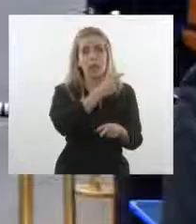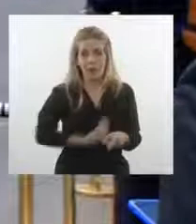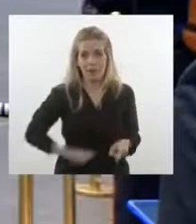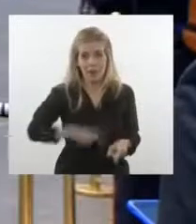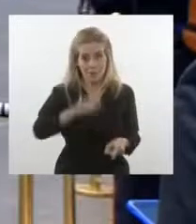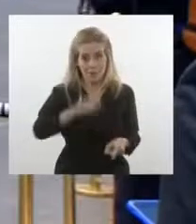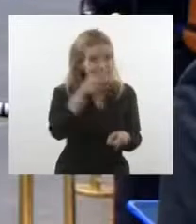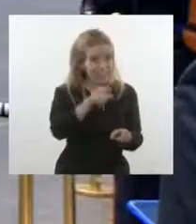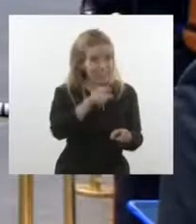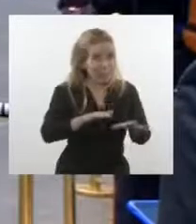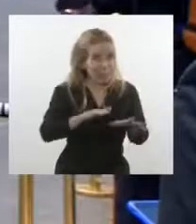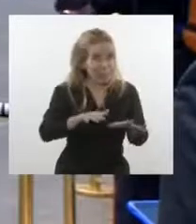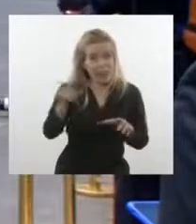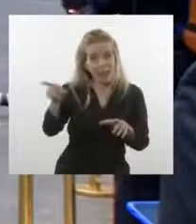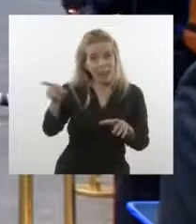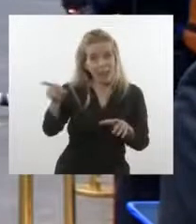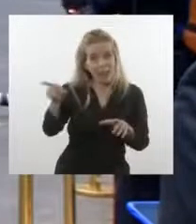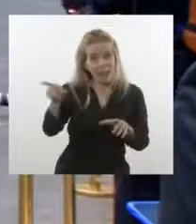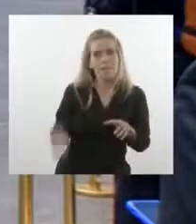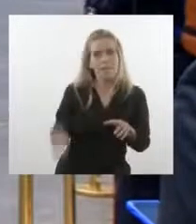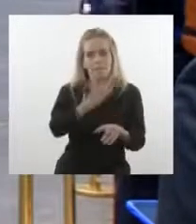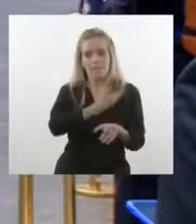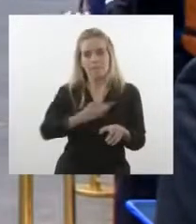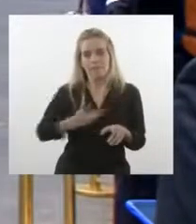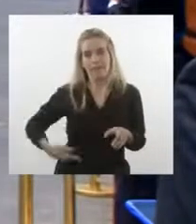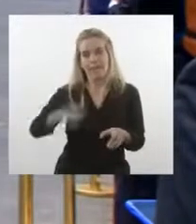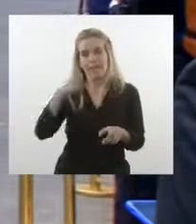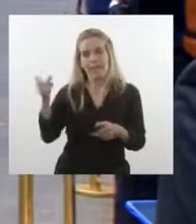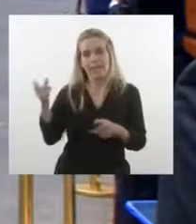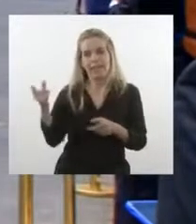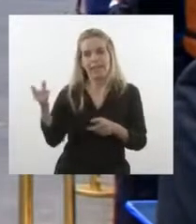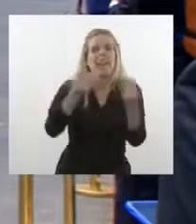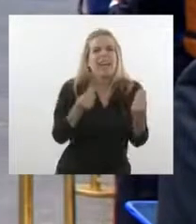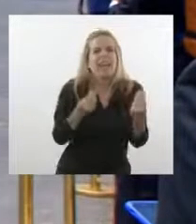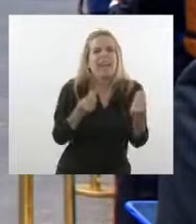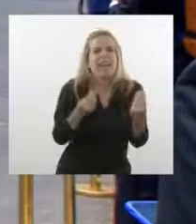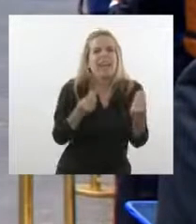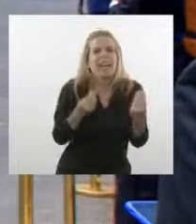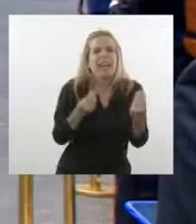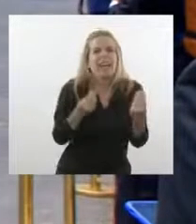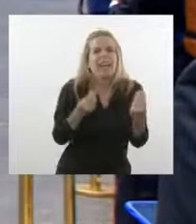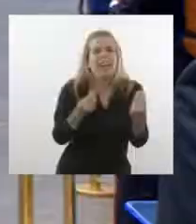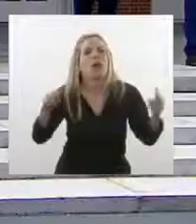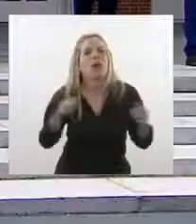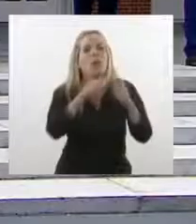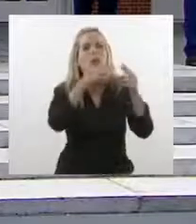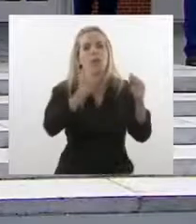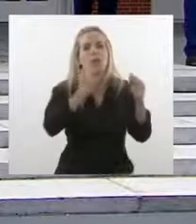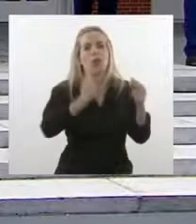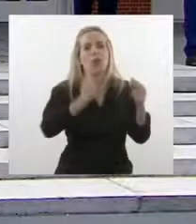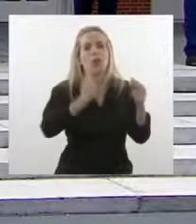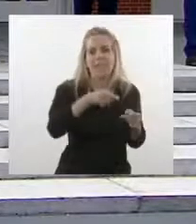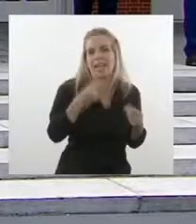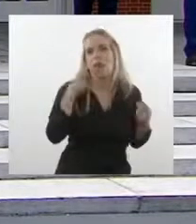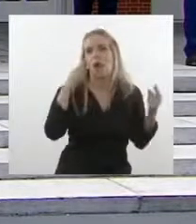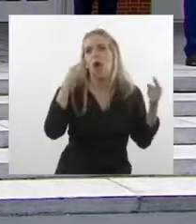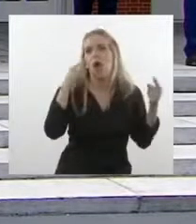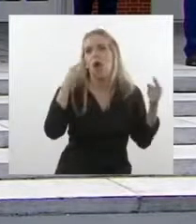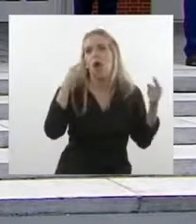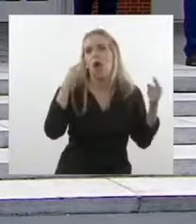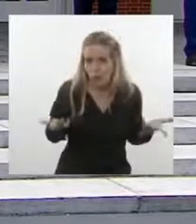Sánchez? ¿Qué objetivos se plantean para esa visita y ese reencuentro por el otro lado